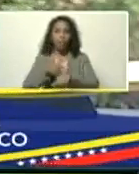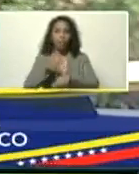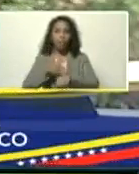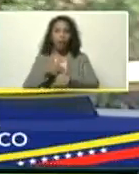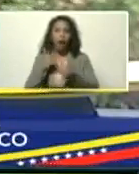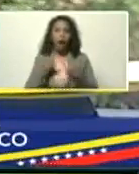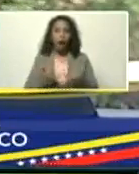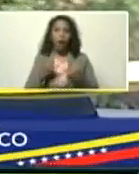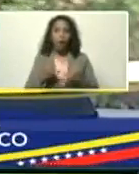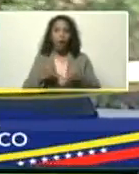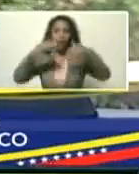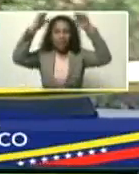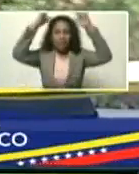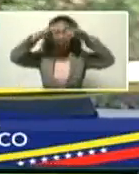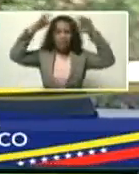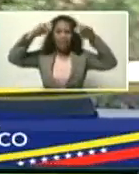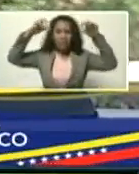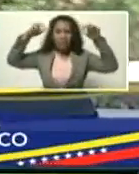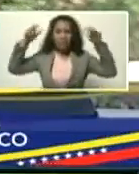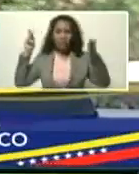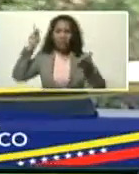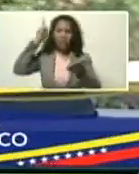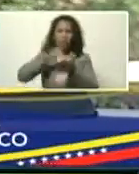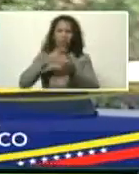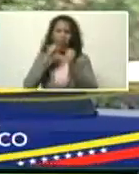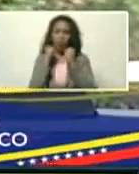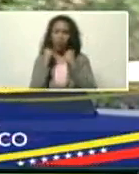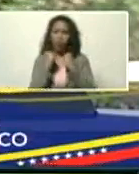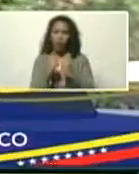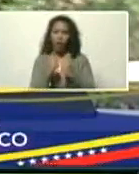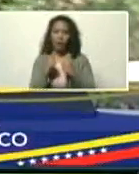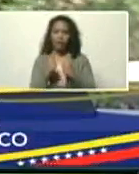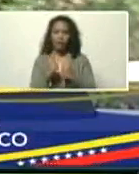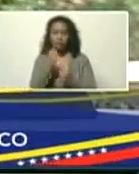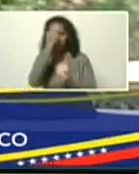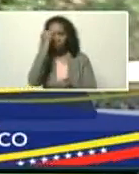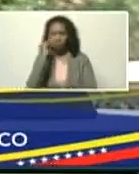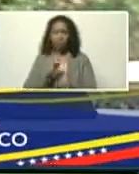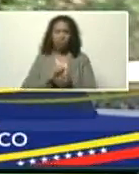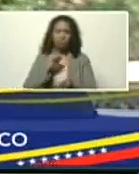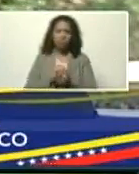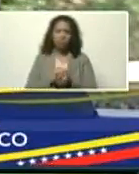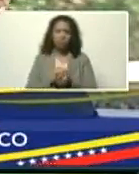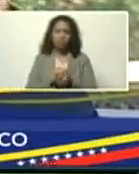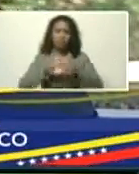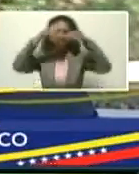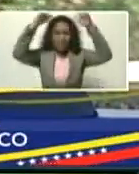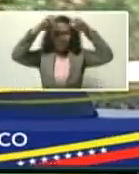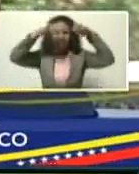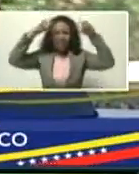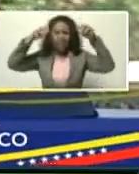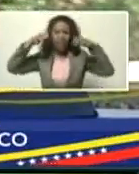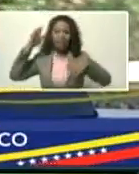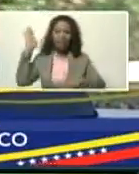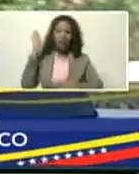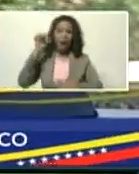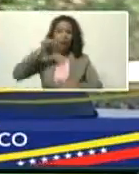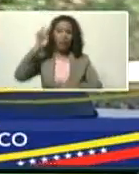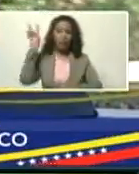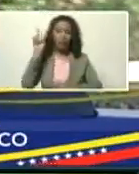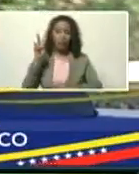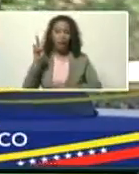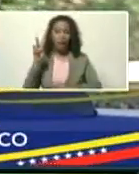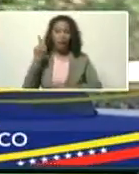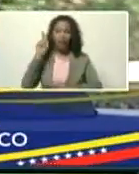ahora, las lluvias, llegaron, poderosísimas, brutales, las lluvias, vienen, en Venezuela, me